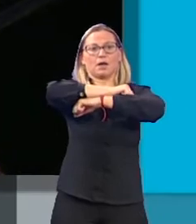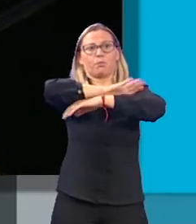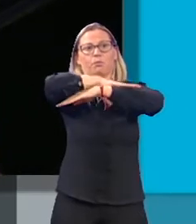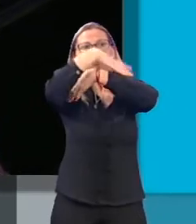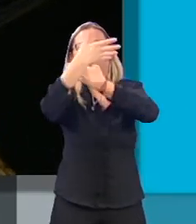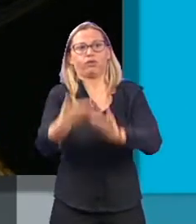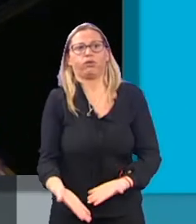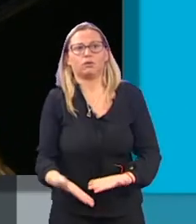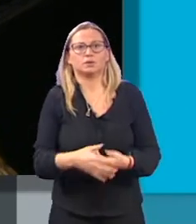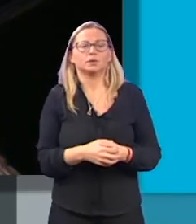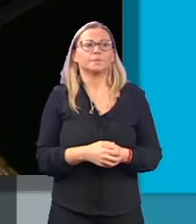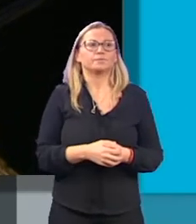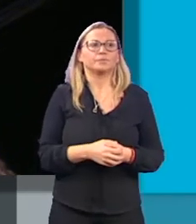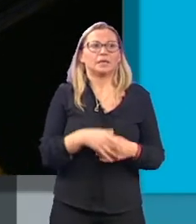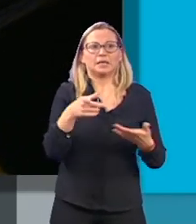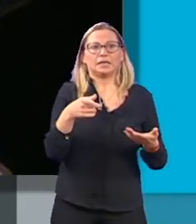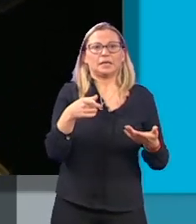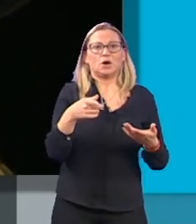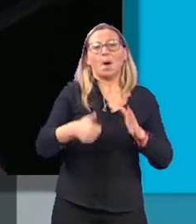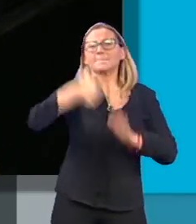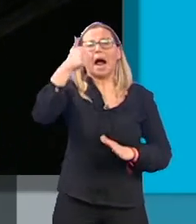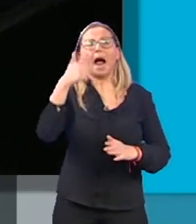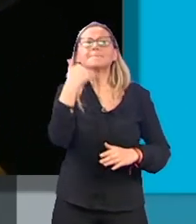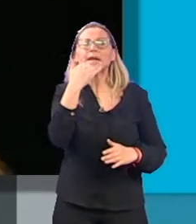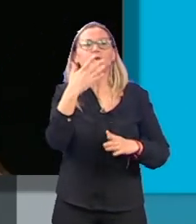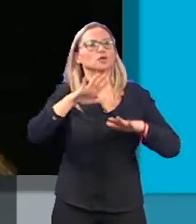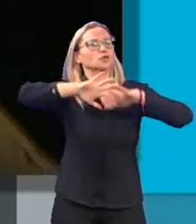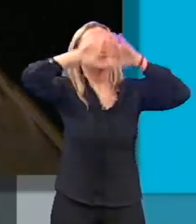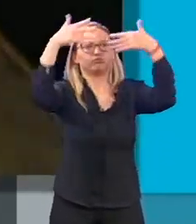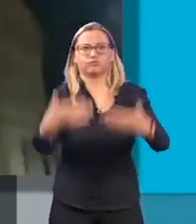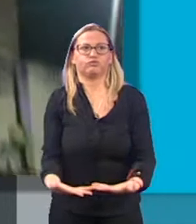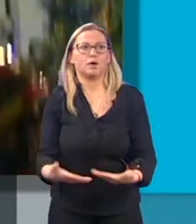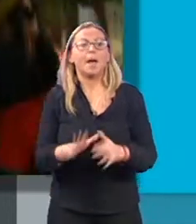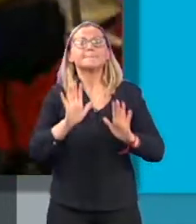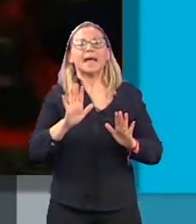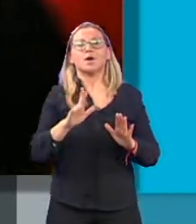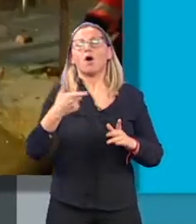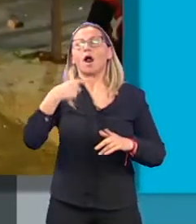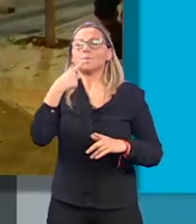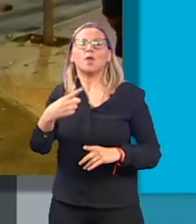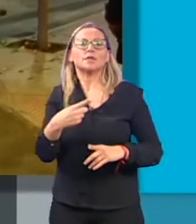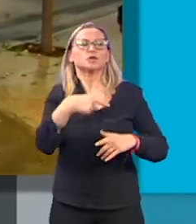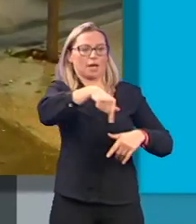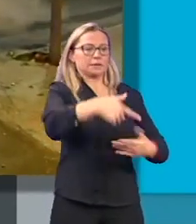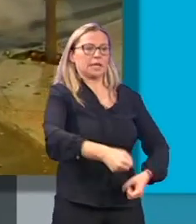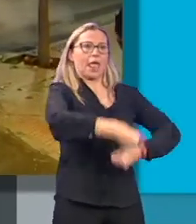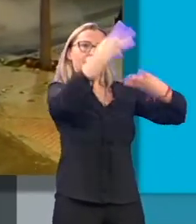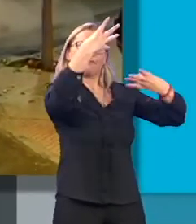afuera. Y ya está, y se ha quitado lo más inestable. Lo pasa es que el edificio entero ya se ha comentado, pero en civil, que está bastante